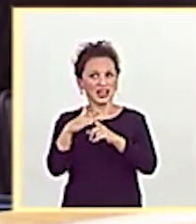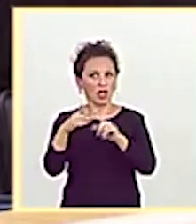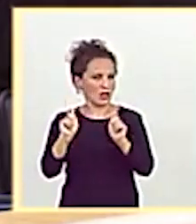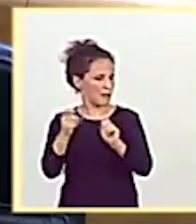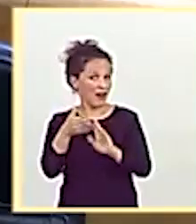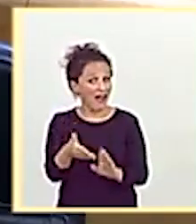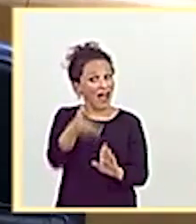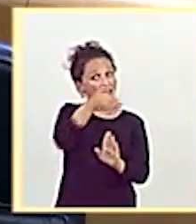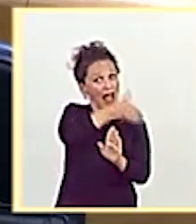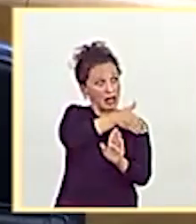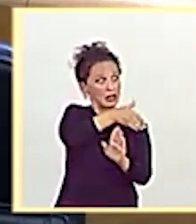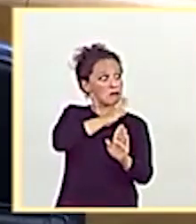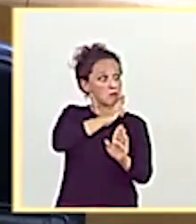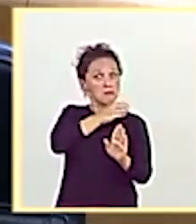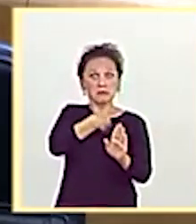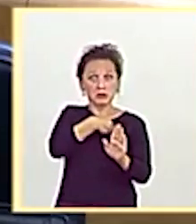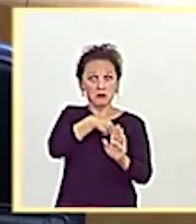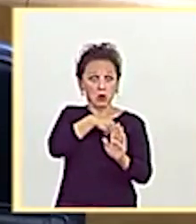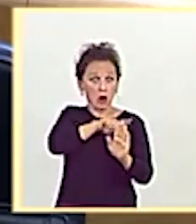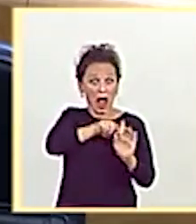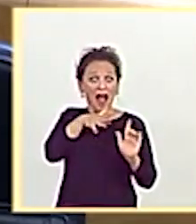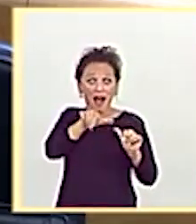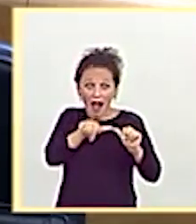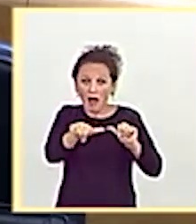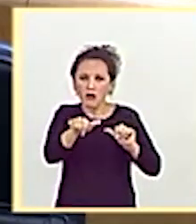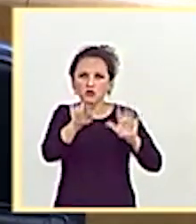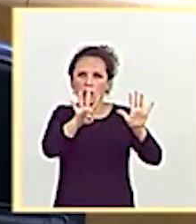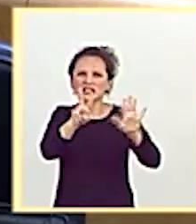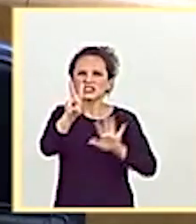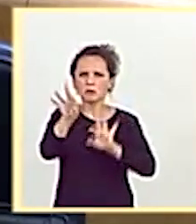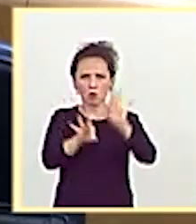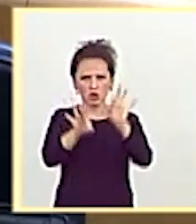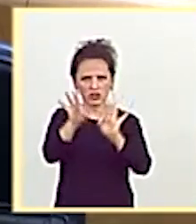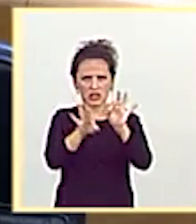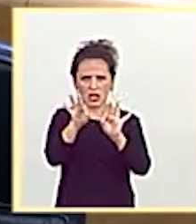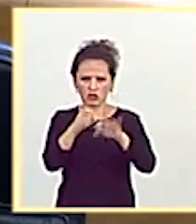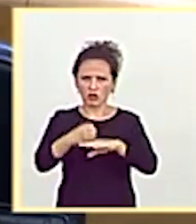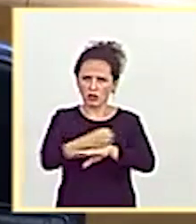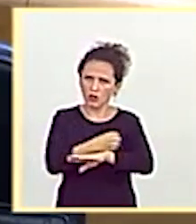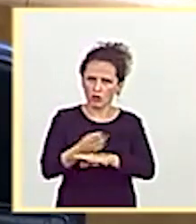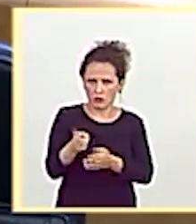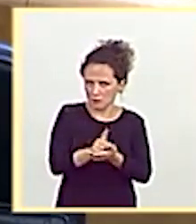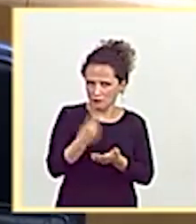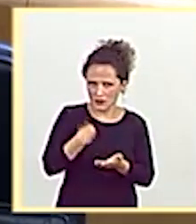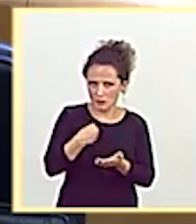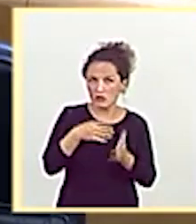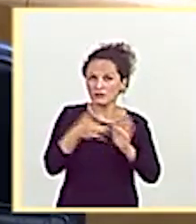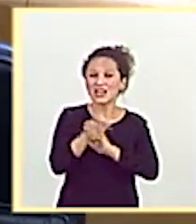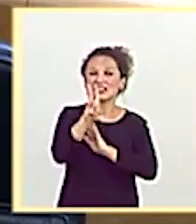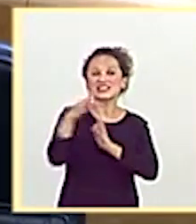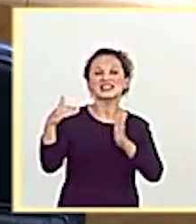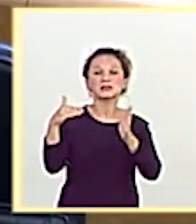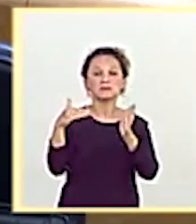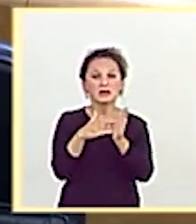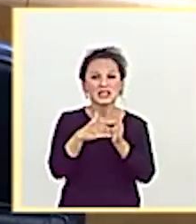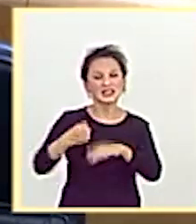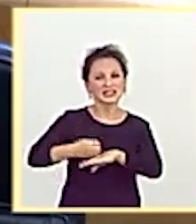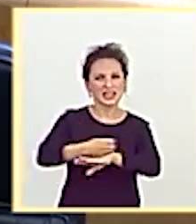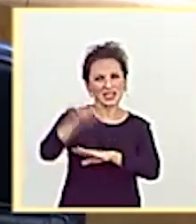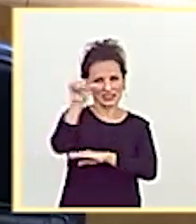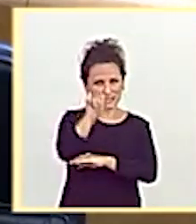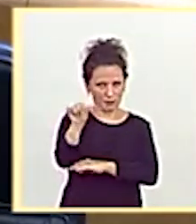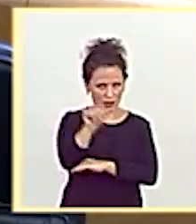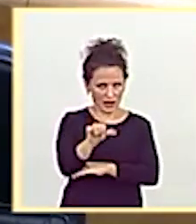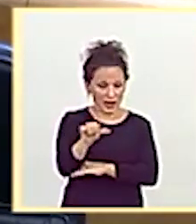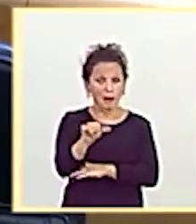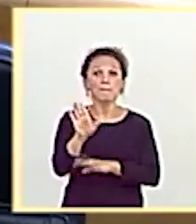se ha repuesto, es el 97% de cercanías. Estos son cerca de 3.000 trenes semanales. Y en